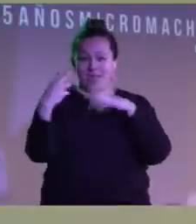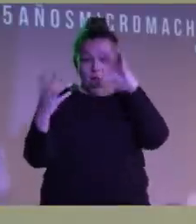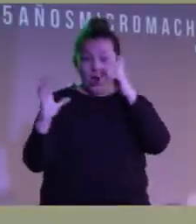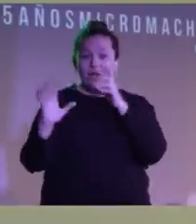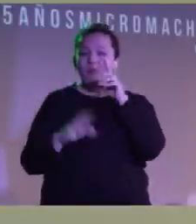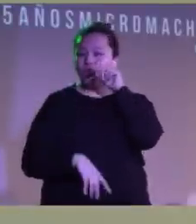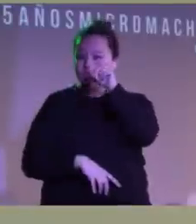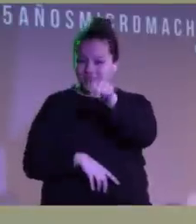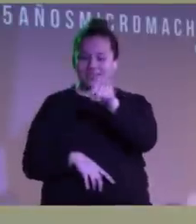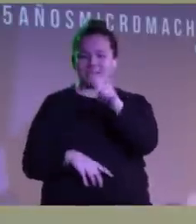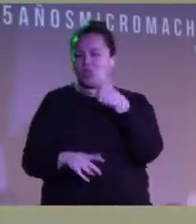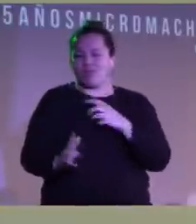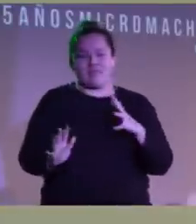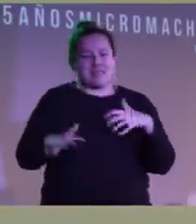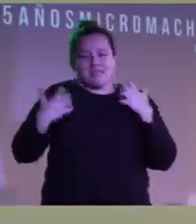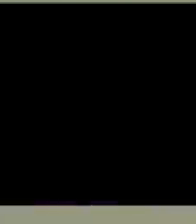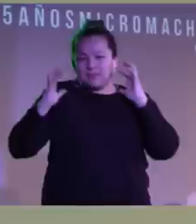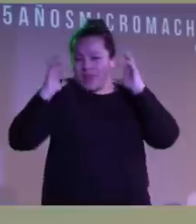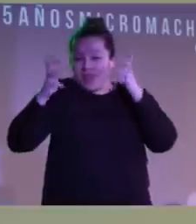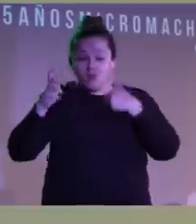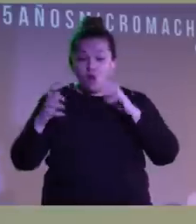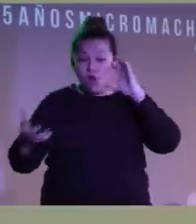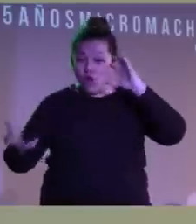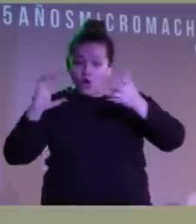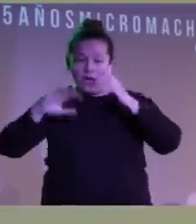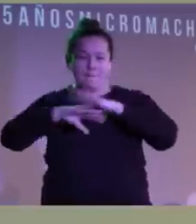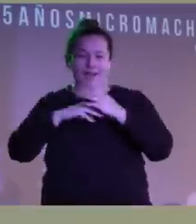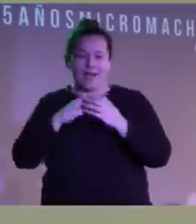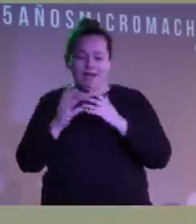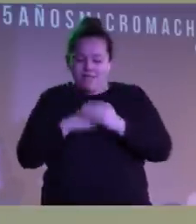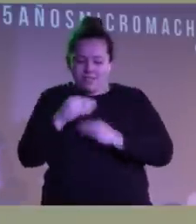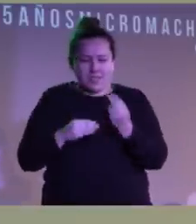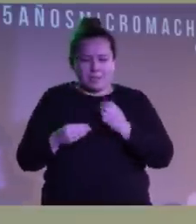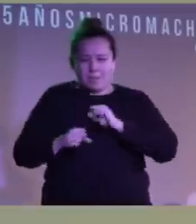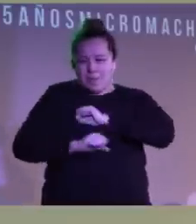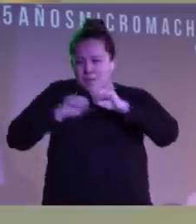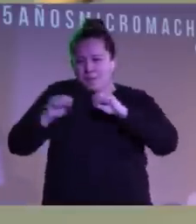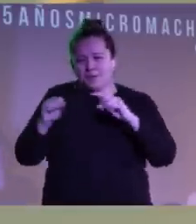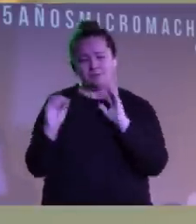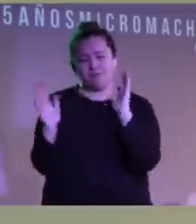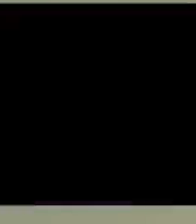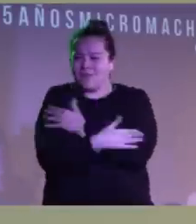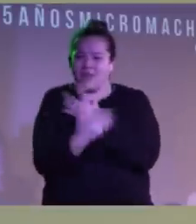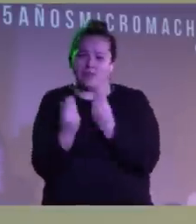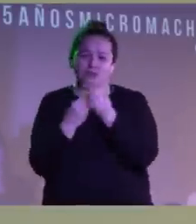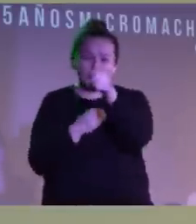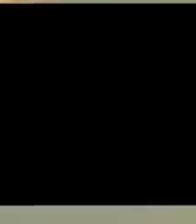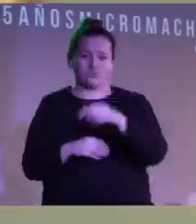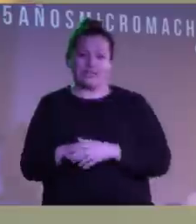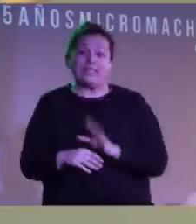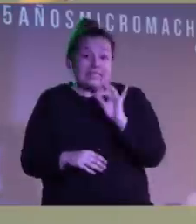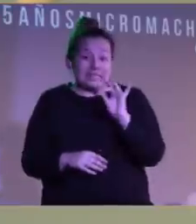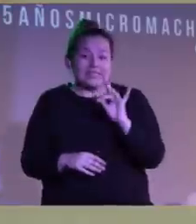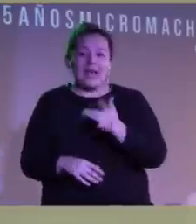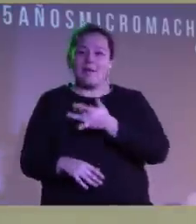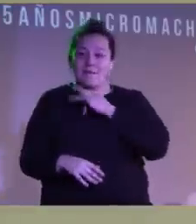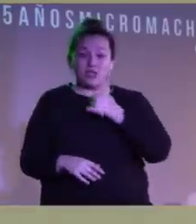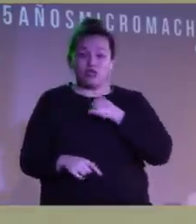ti desesperada. Yo estoy loca por hacerme mil pedazos en medio de tus abrazos. Y sí, sí es amor.